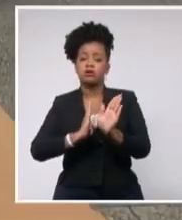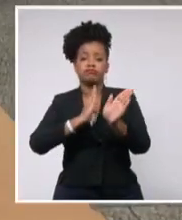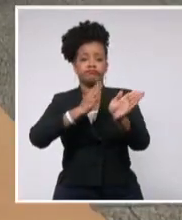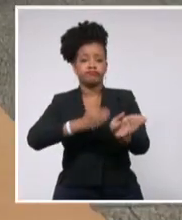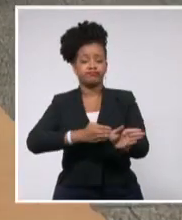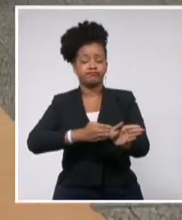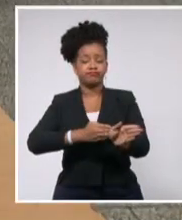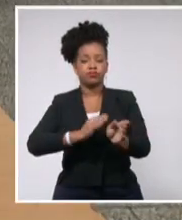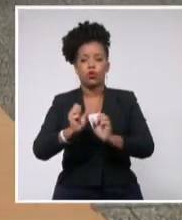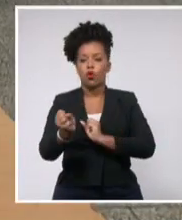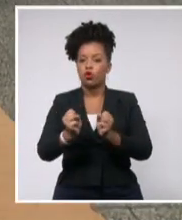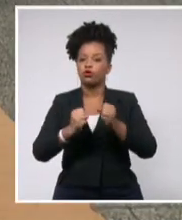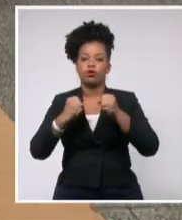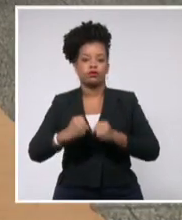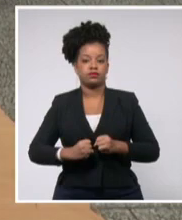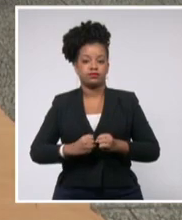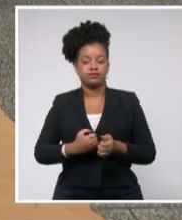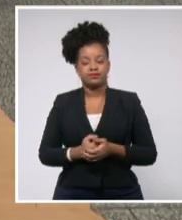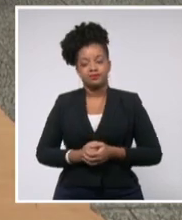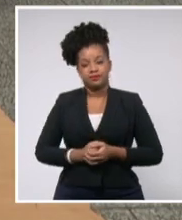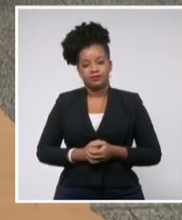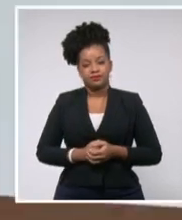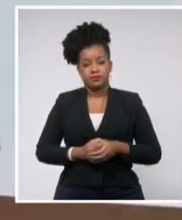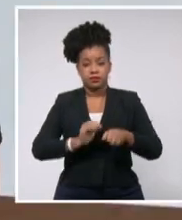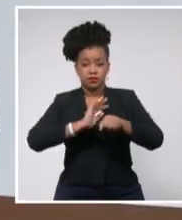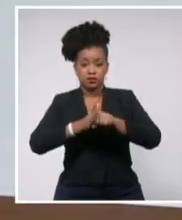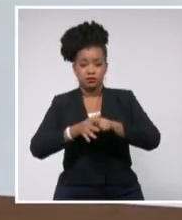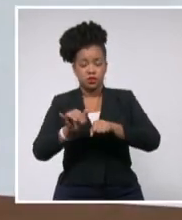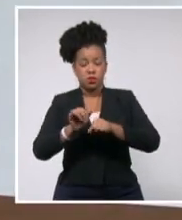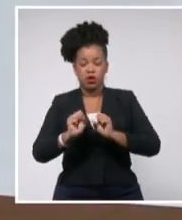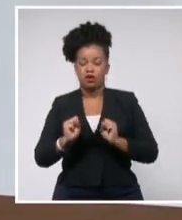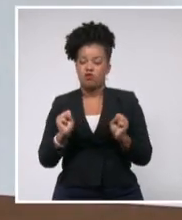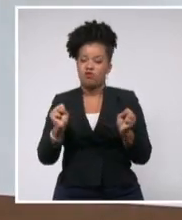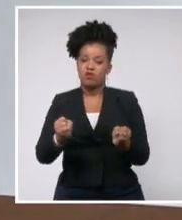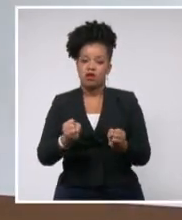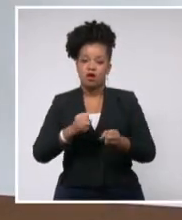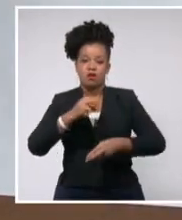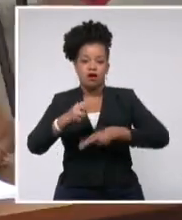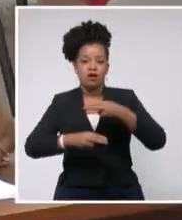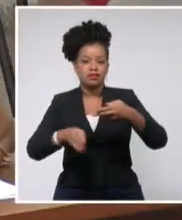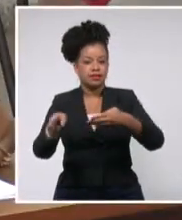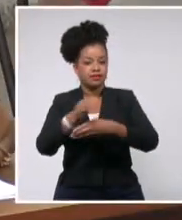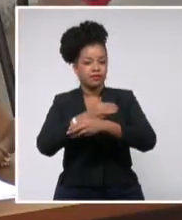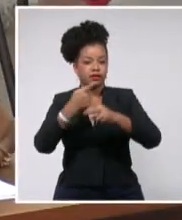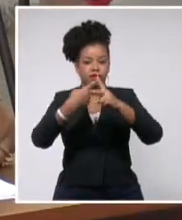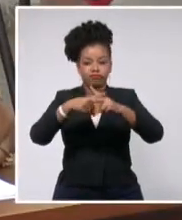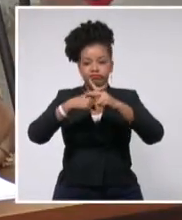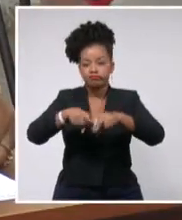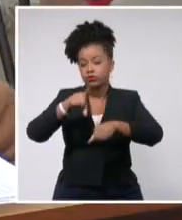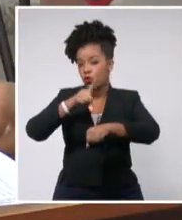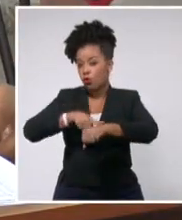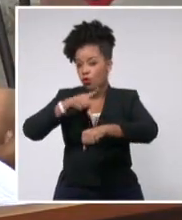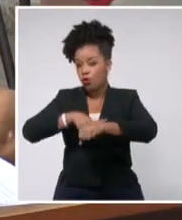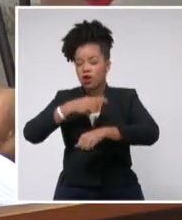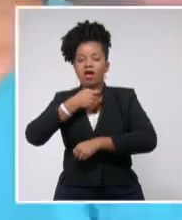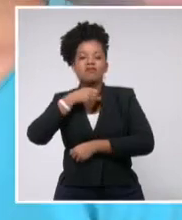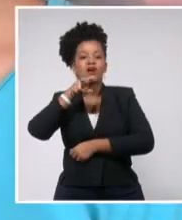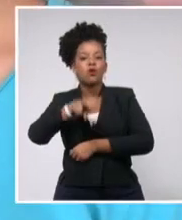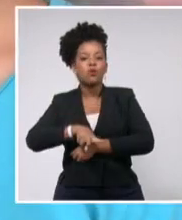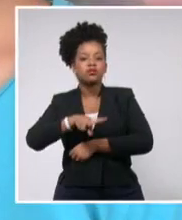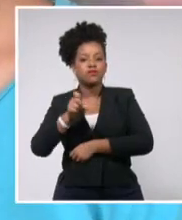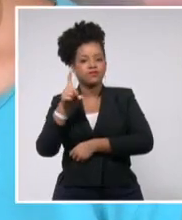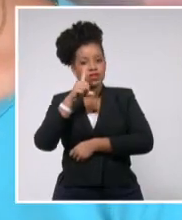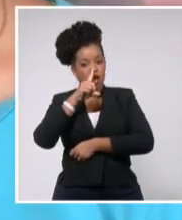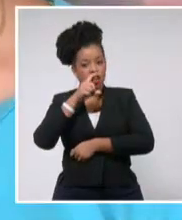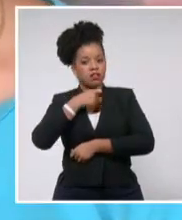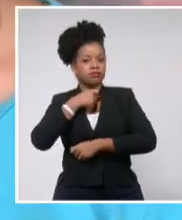permanente. La COVID-19 ha forzado una serie de reajustes en los horarios y en las evaluaciones finales. La universidad